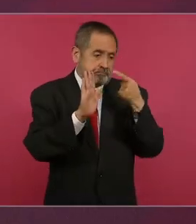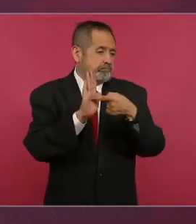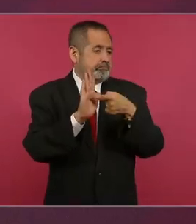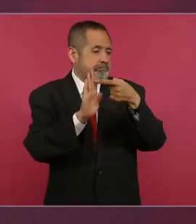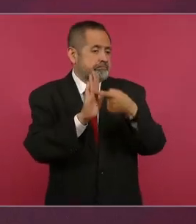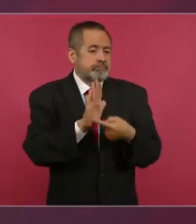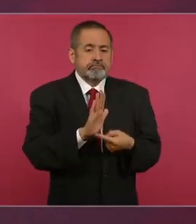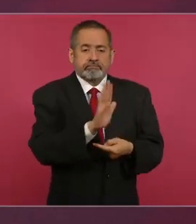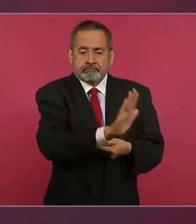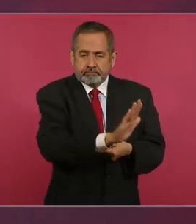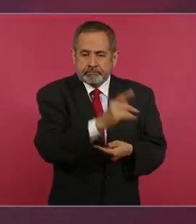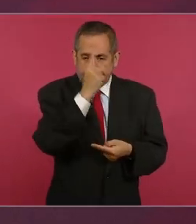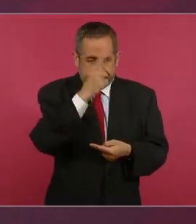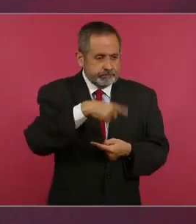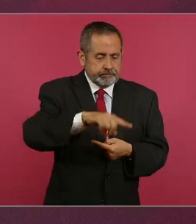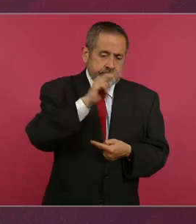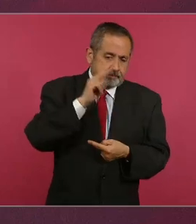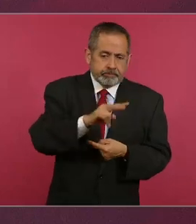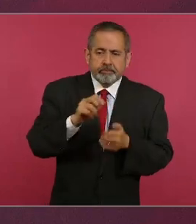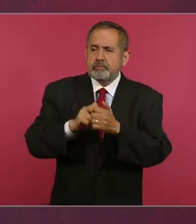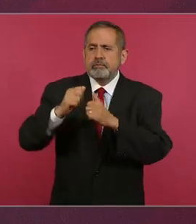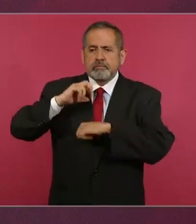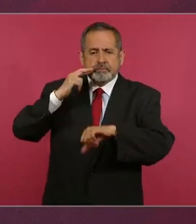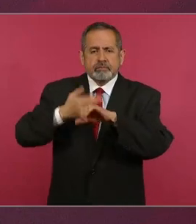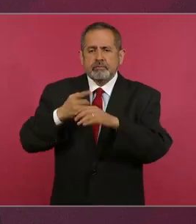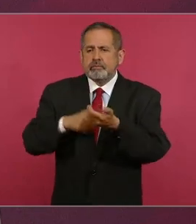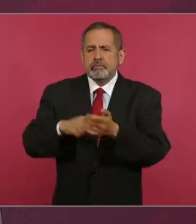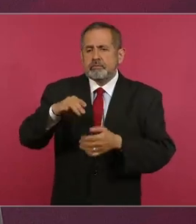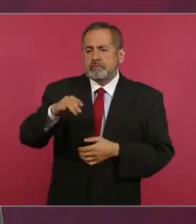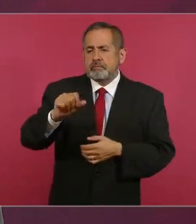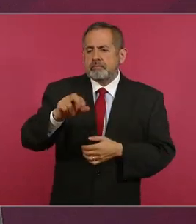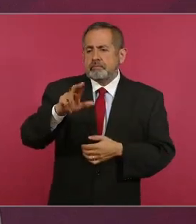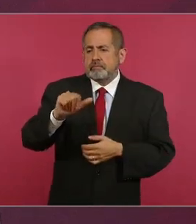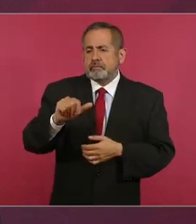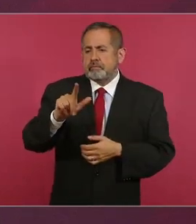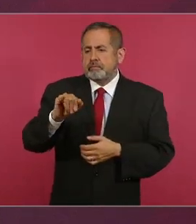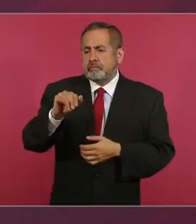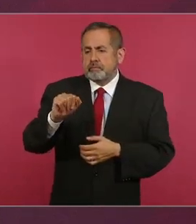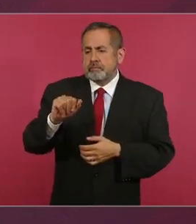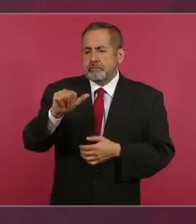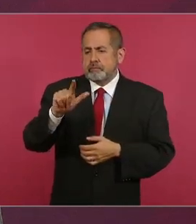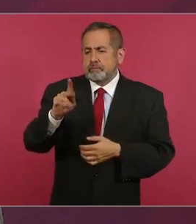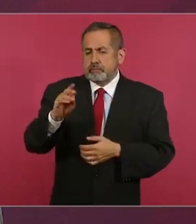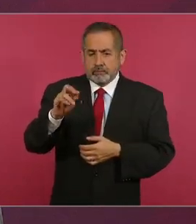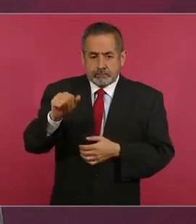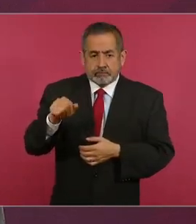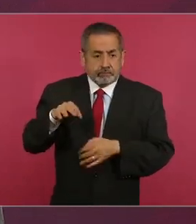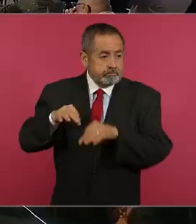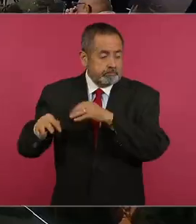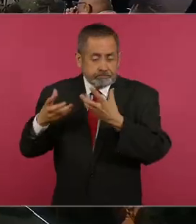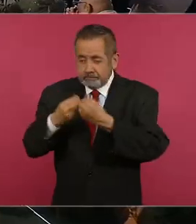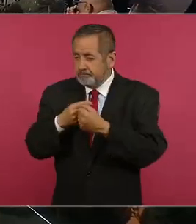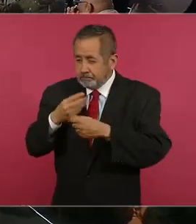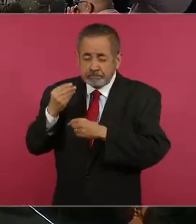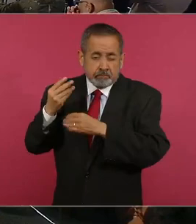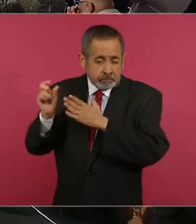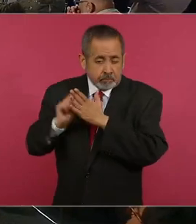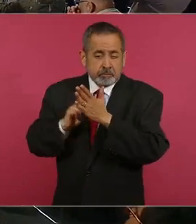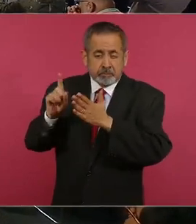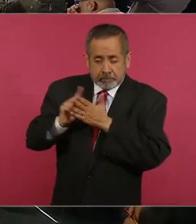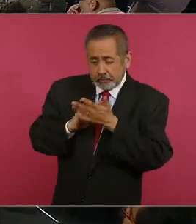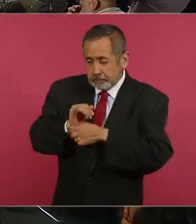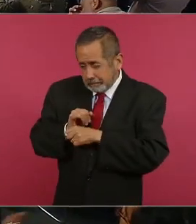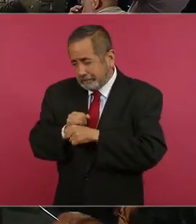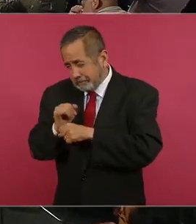a cargo de María Luisa Alvores. Es un trabajo que nos llevó varios meses